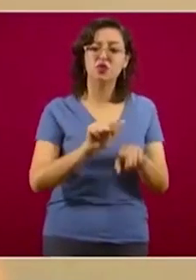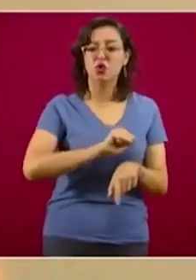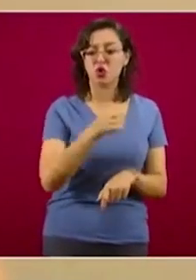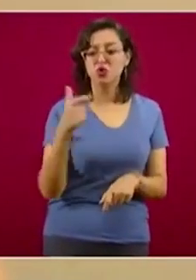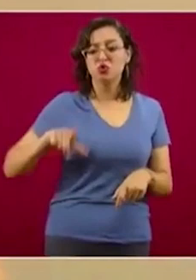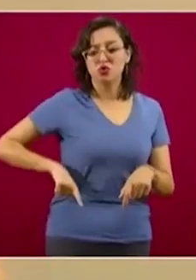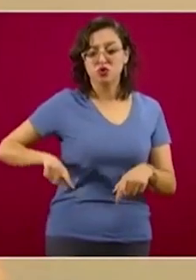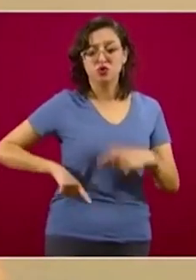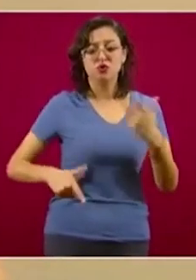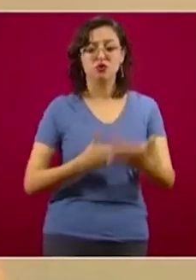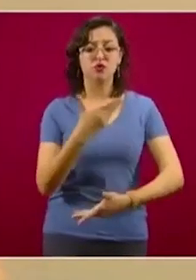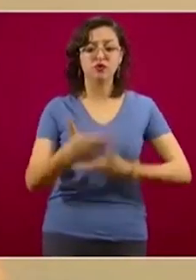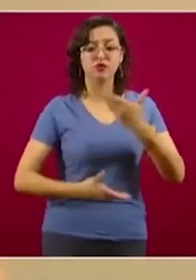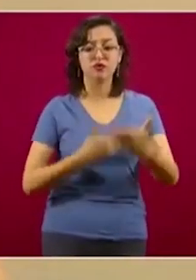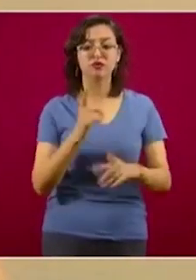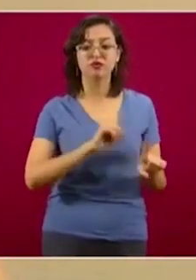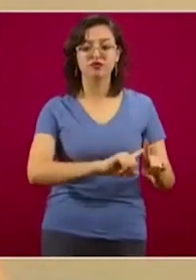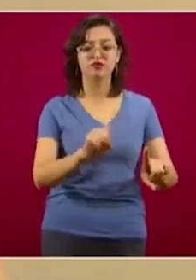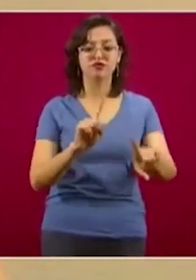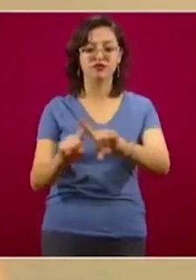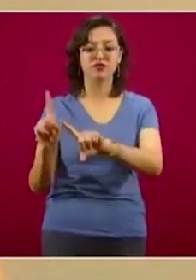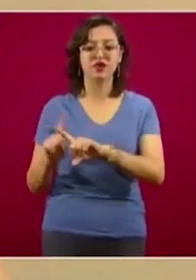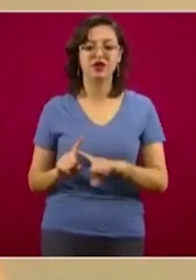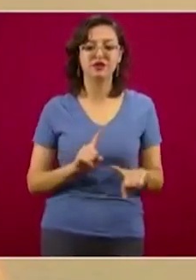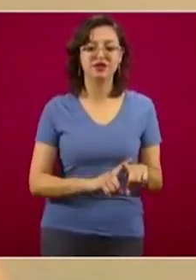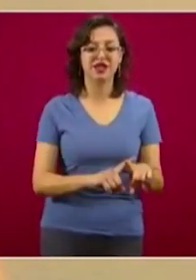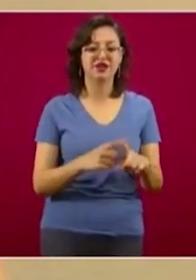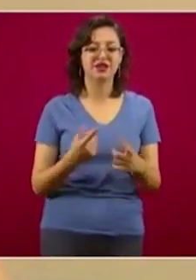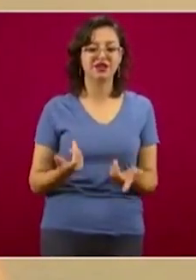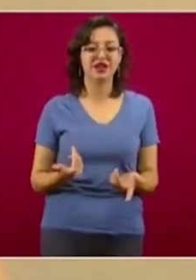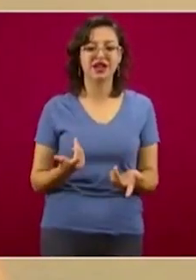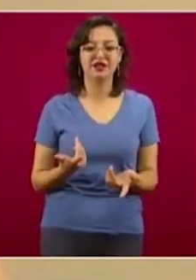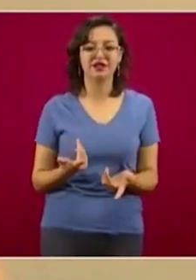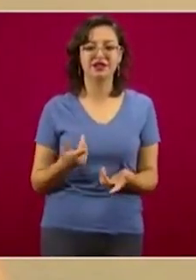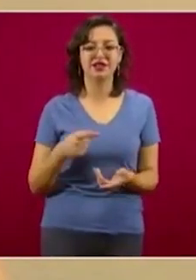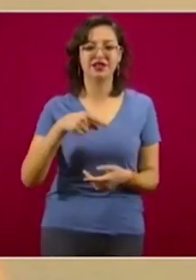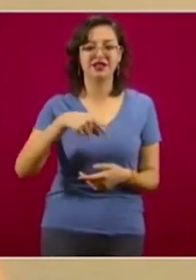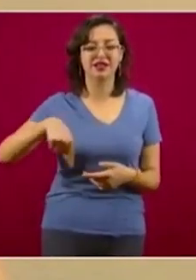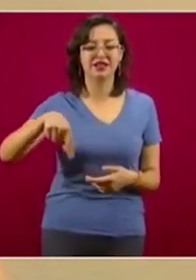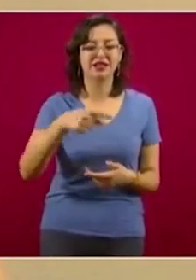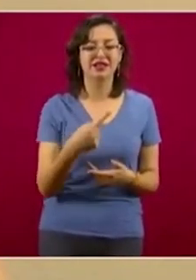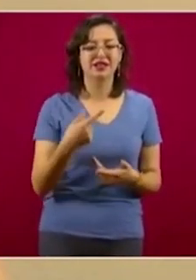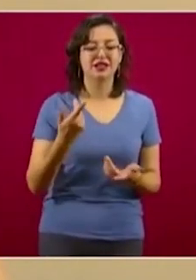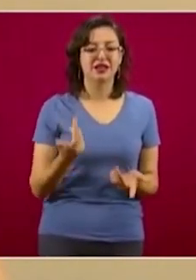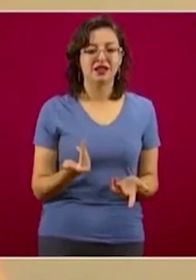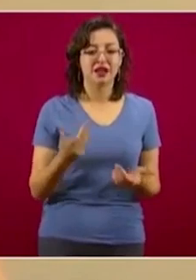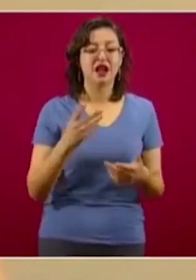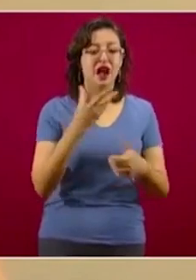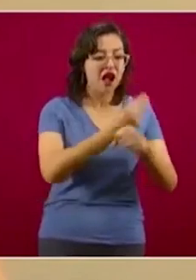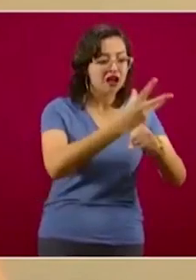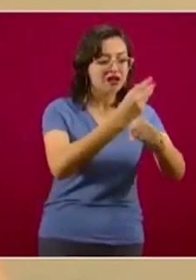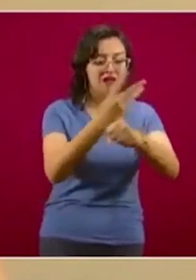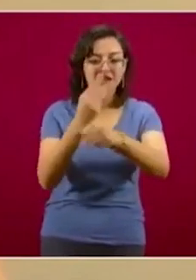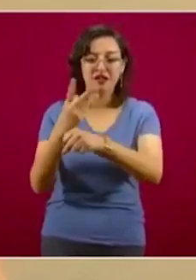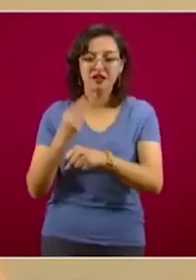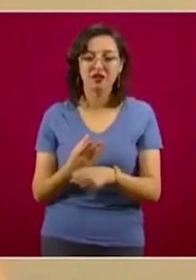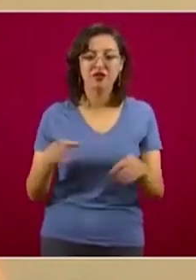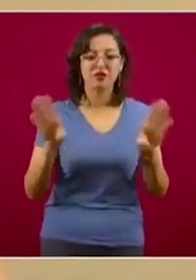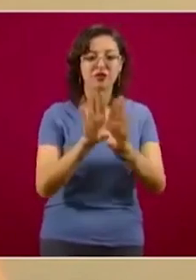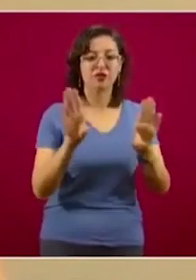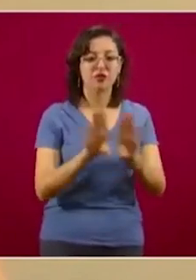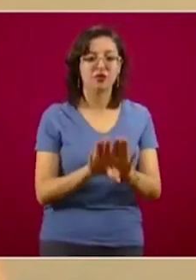de la educación pública en el país, es que se tienen que hacer algunas adaptaciones en cómo se hace la